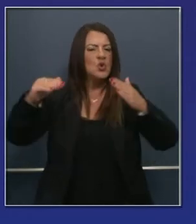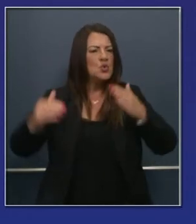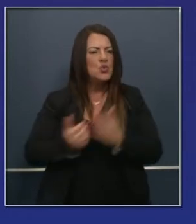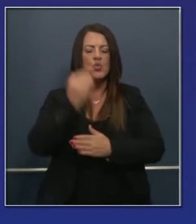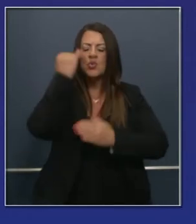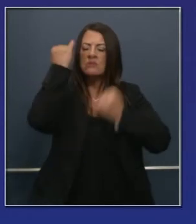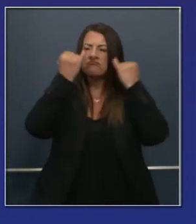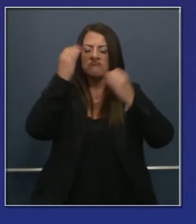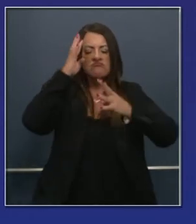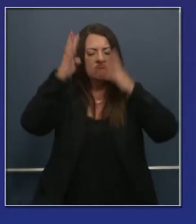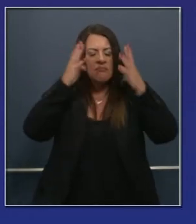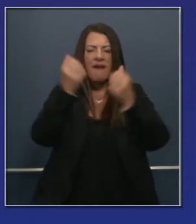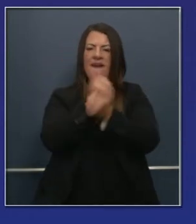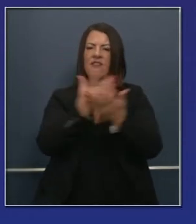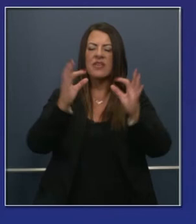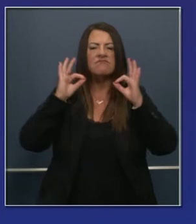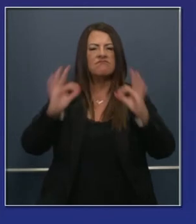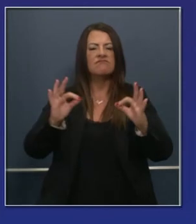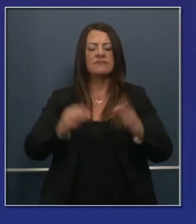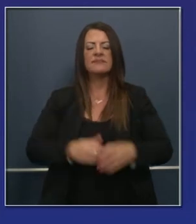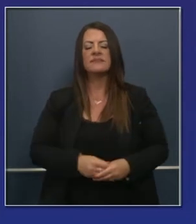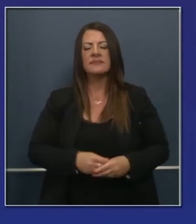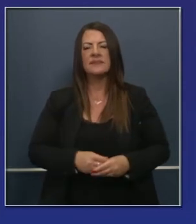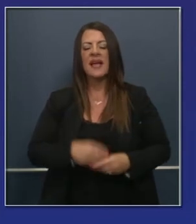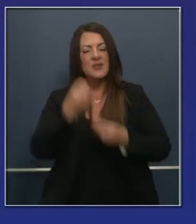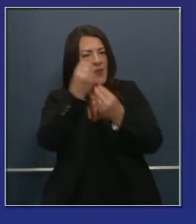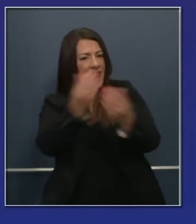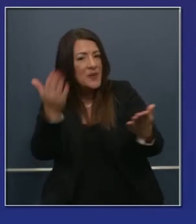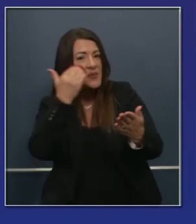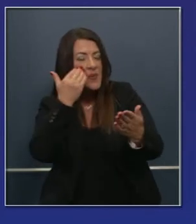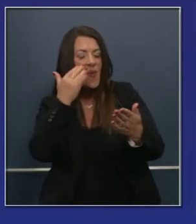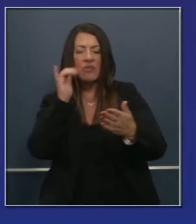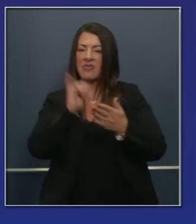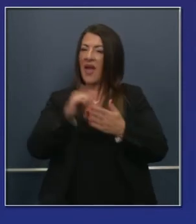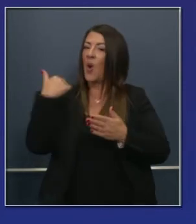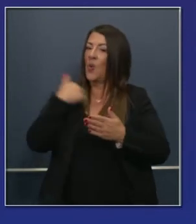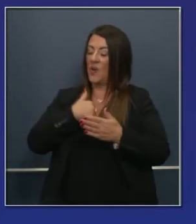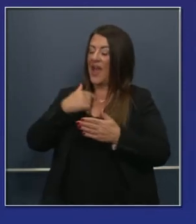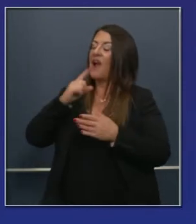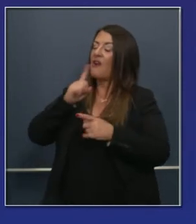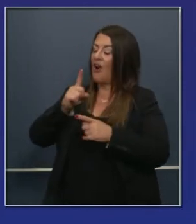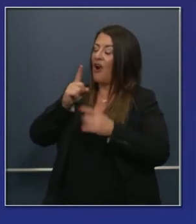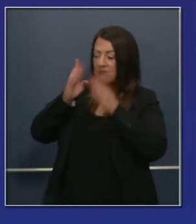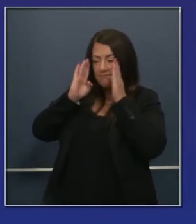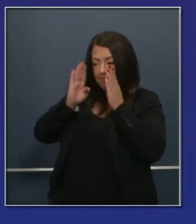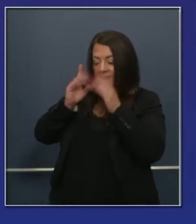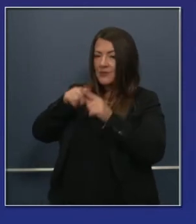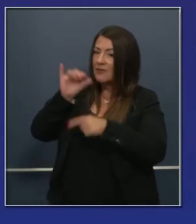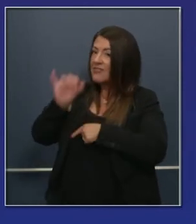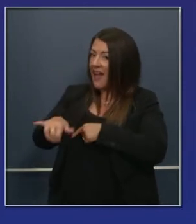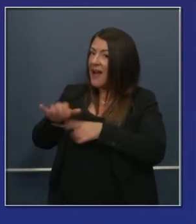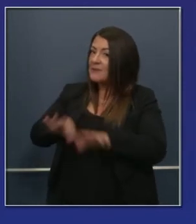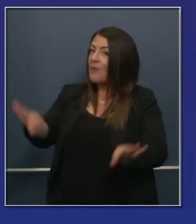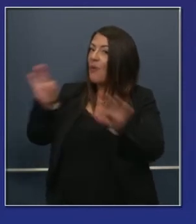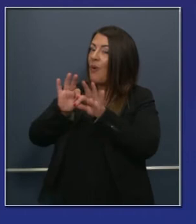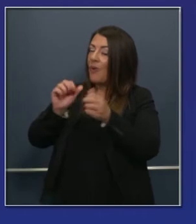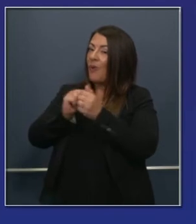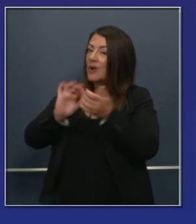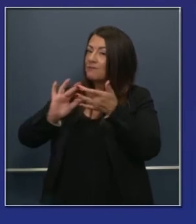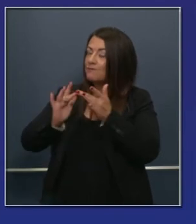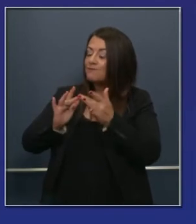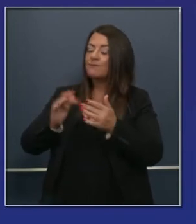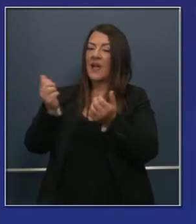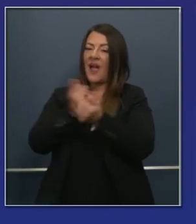Es algo que estaremos viendo en el futuro. Quiero que sepan que hay progreso en ese espacio. Y es una temática que estamos